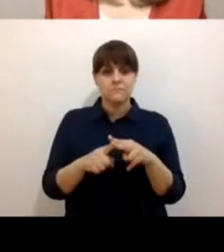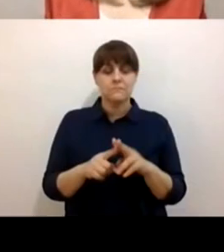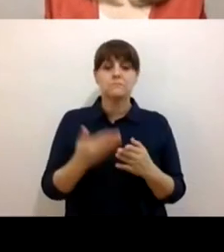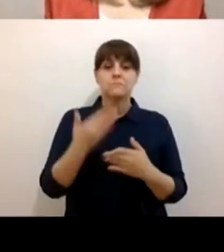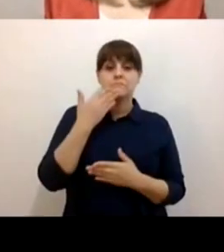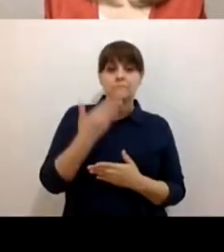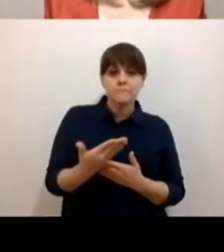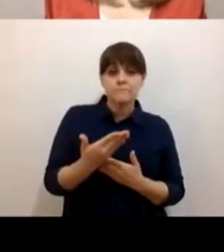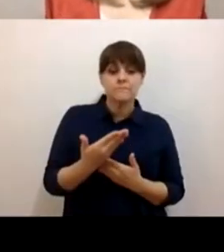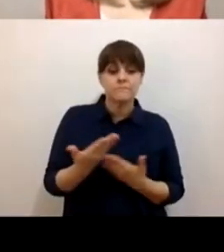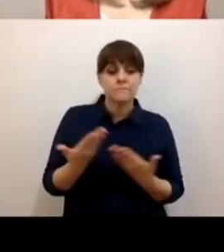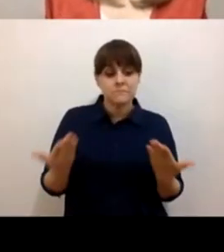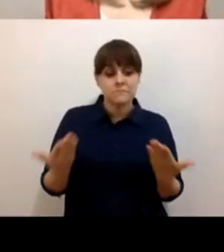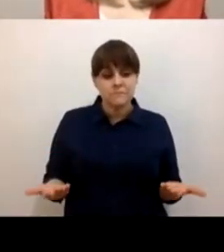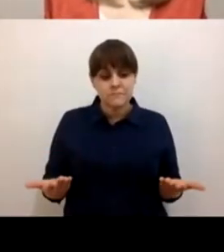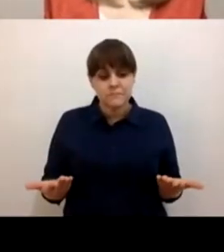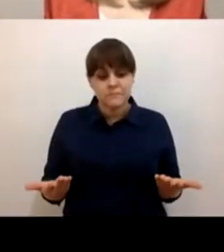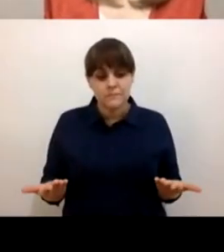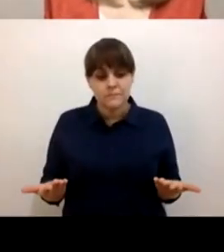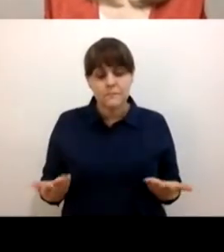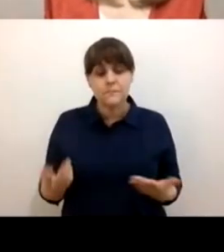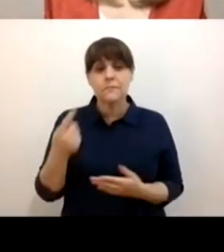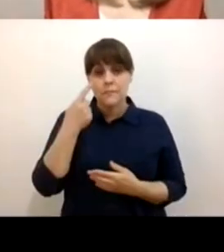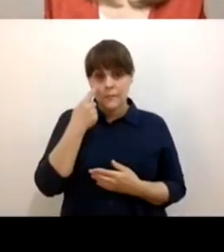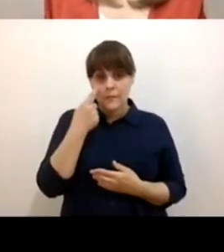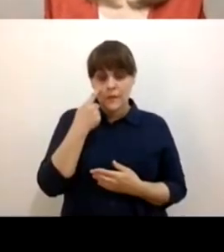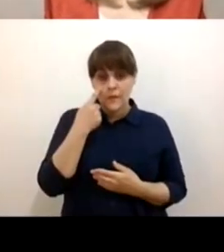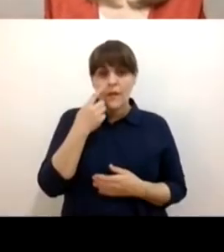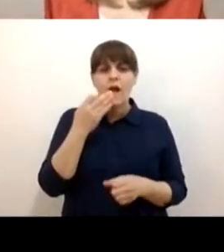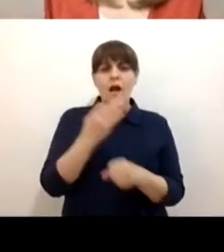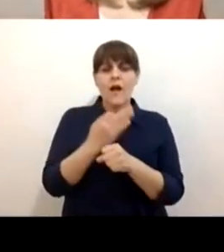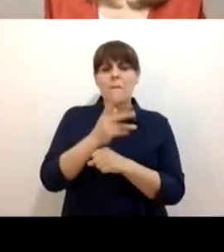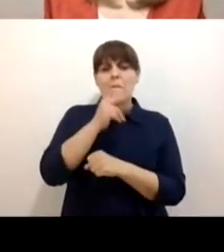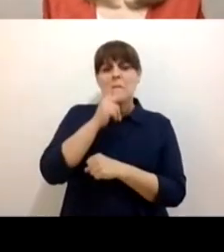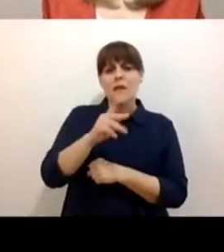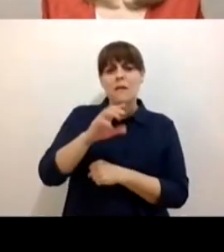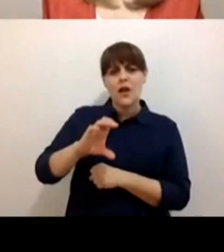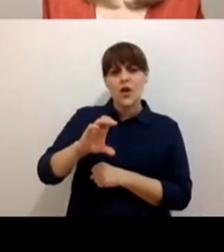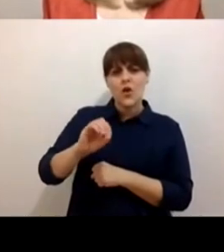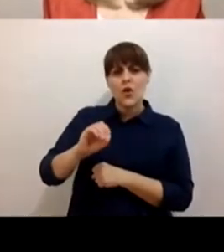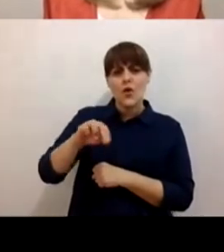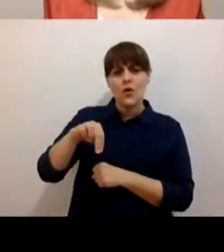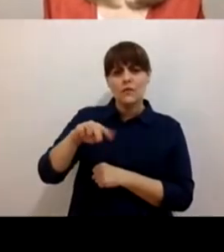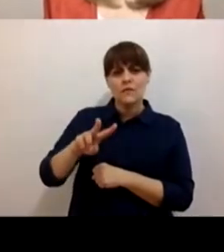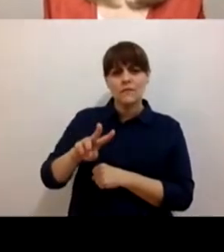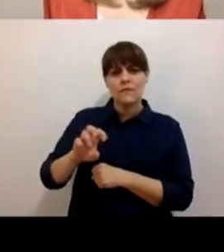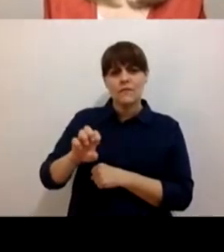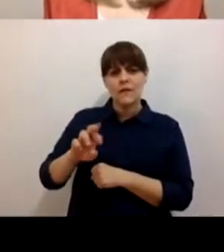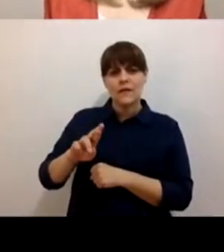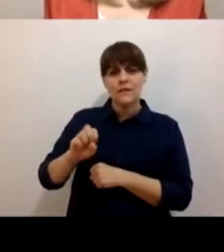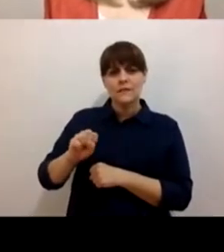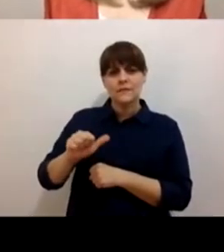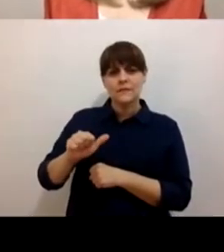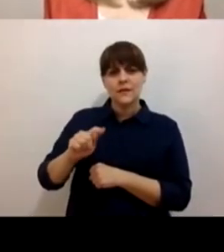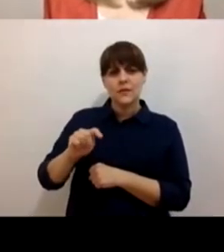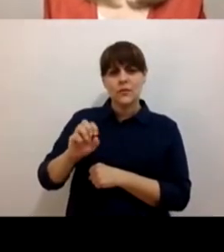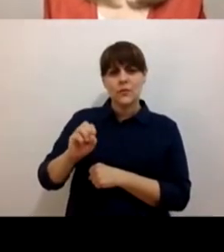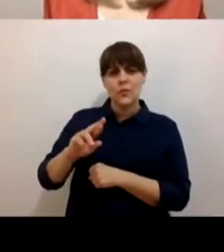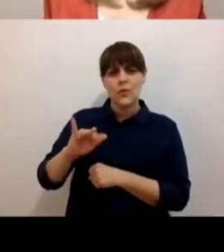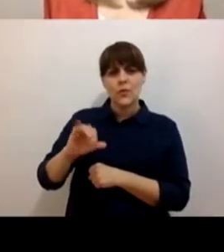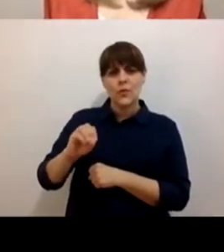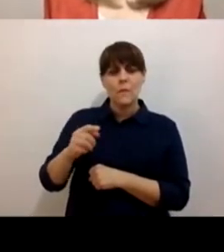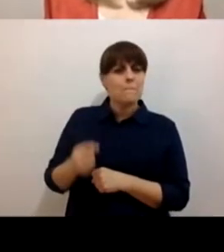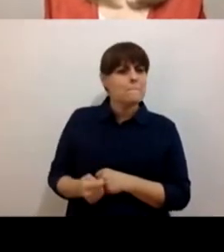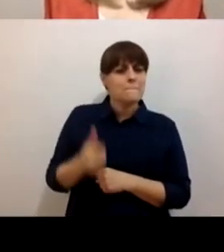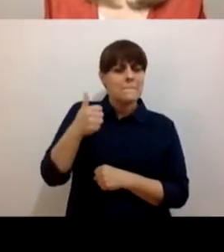Bueno, pues, fíjense que esta palabra conversatorio, yo creo, no sé, la primera vez que yo lo oí, la oí